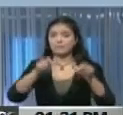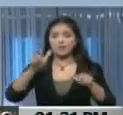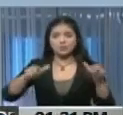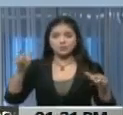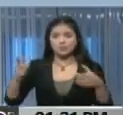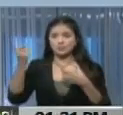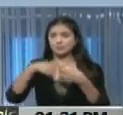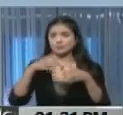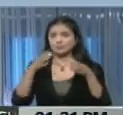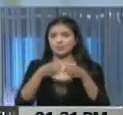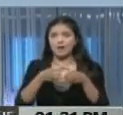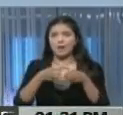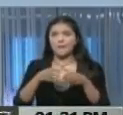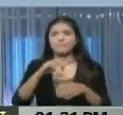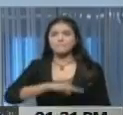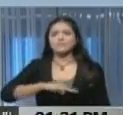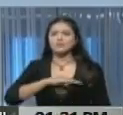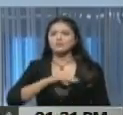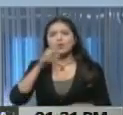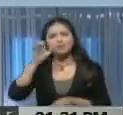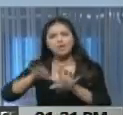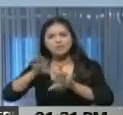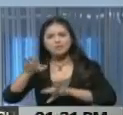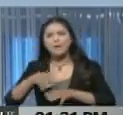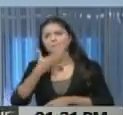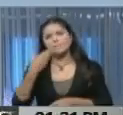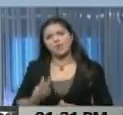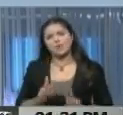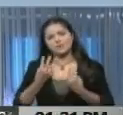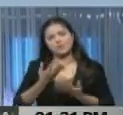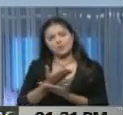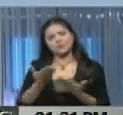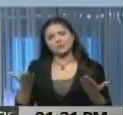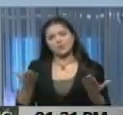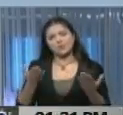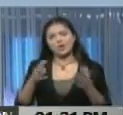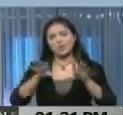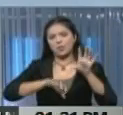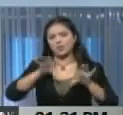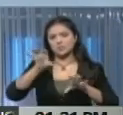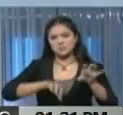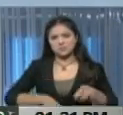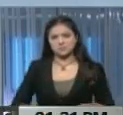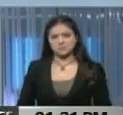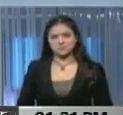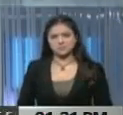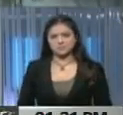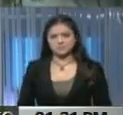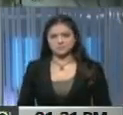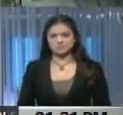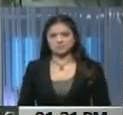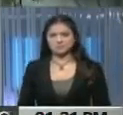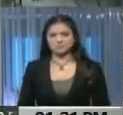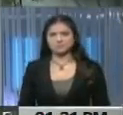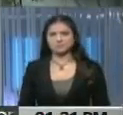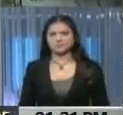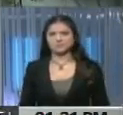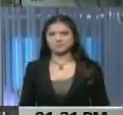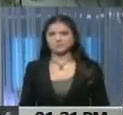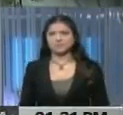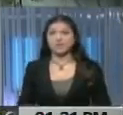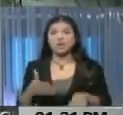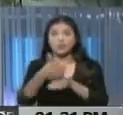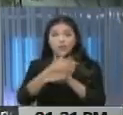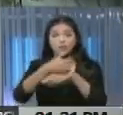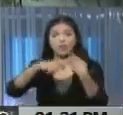integran la misión Nevado y que buscan ofrecer una vida digna a nuestras mascotas. El gobierno revolucionario